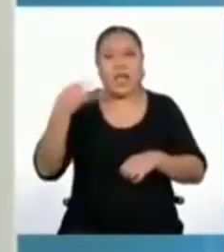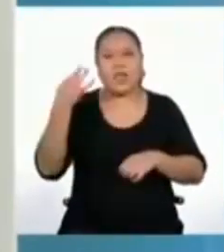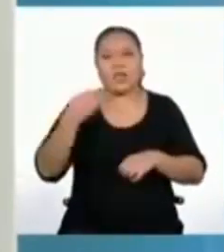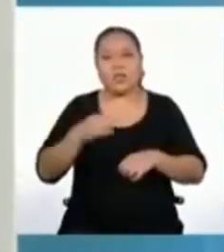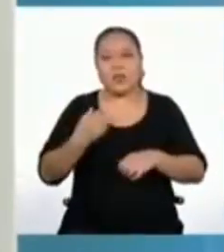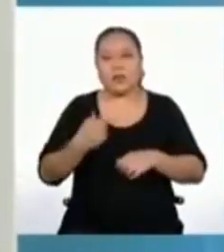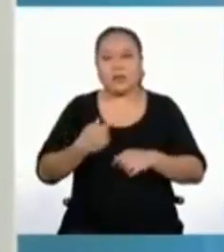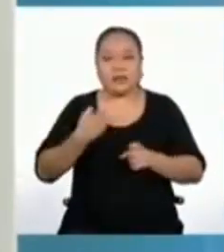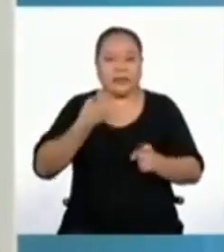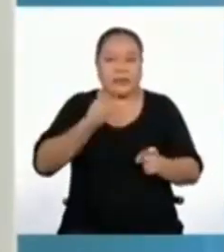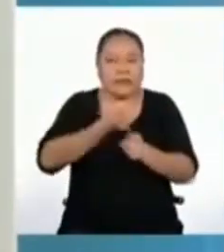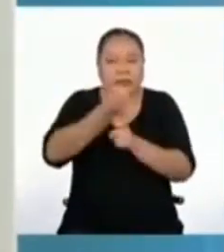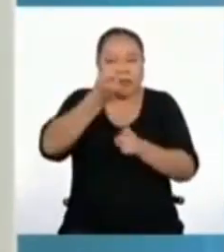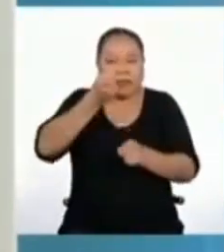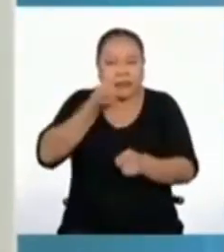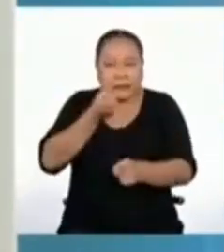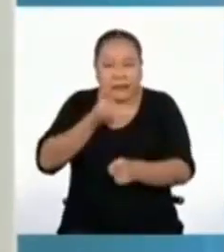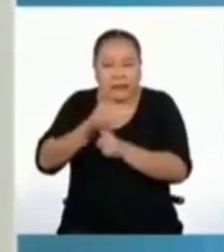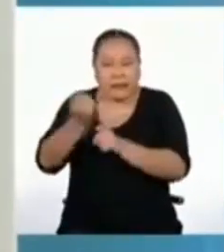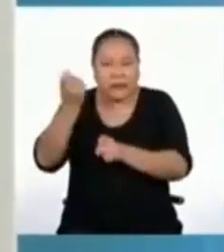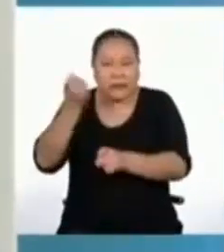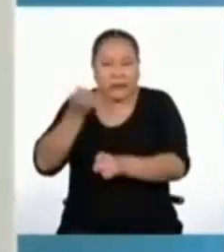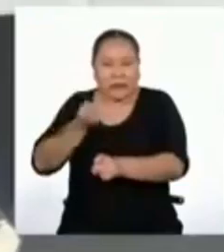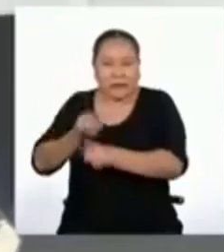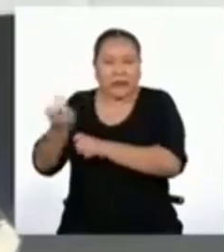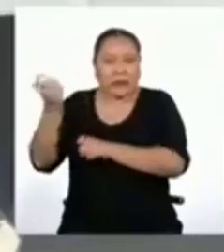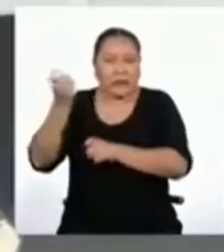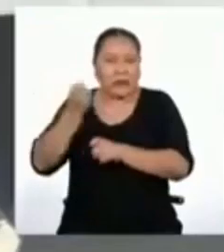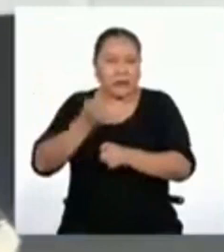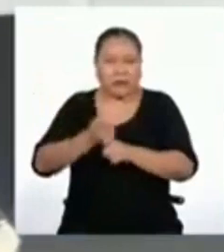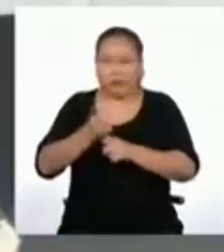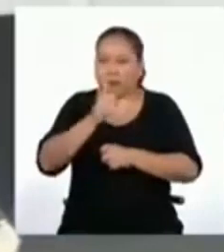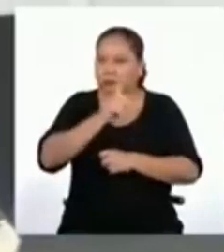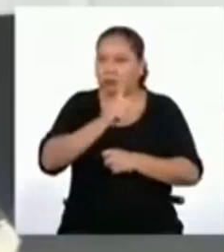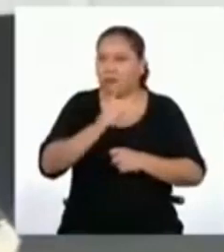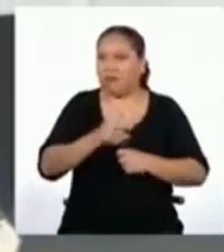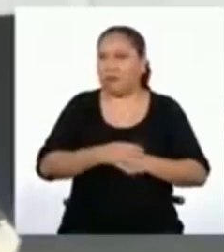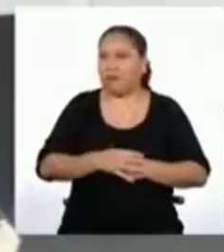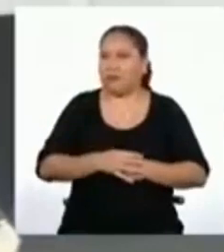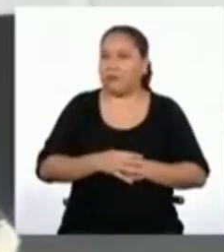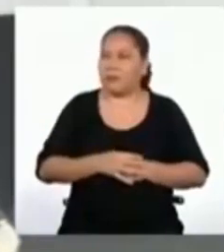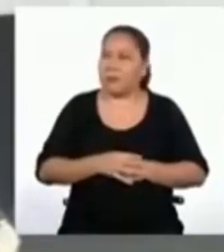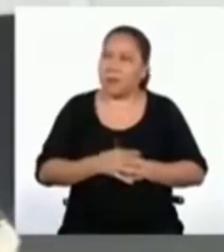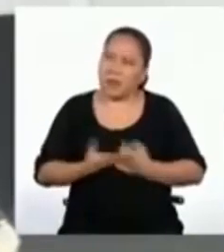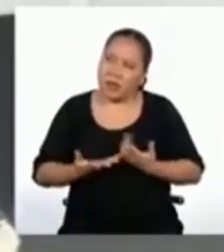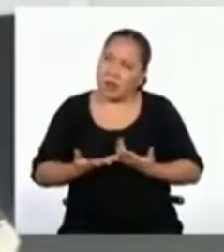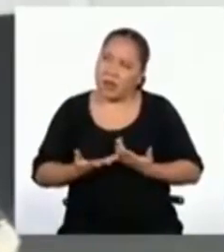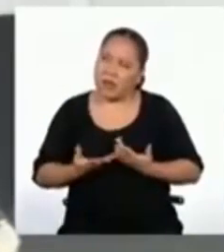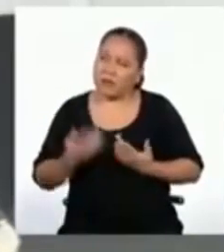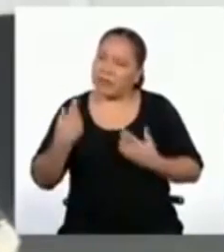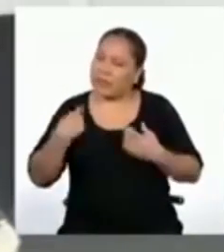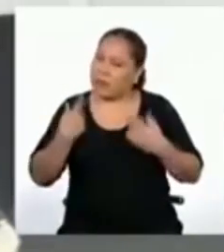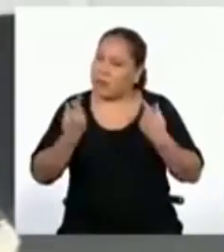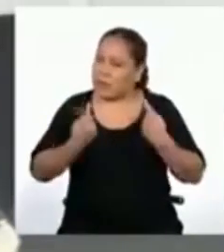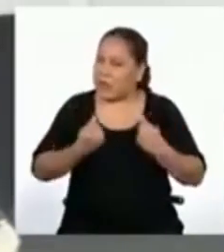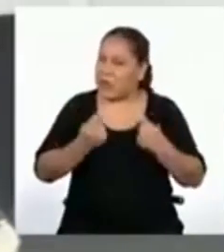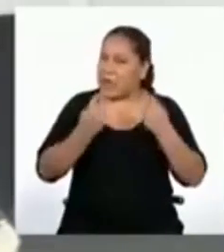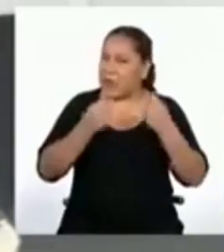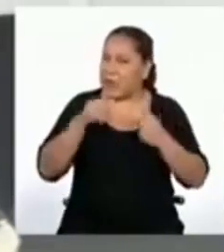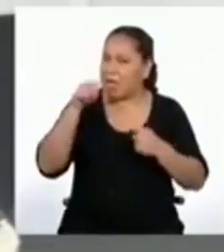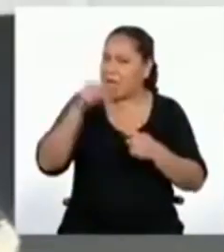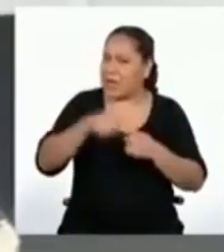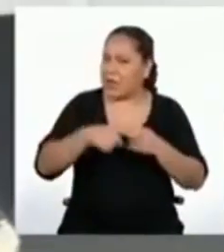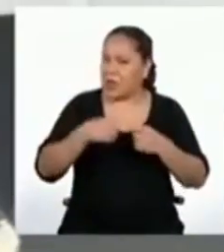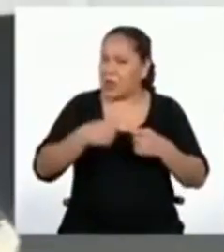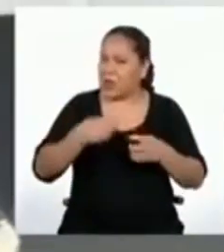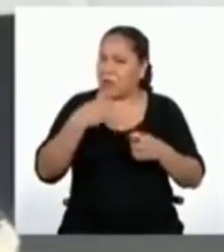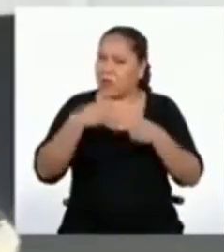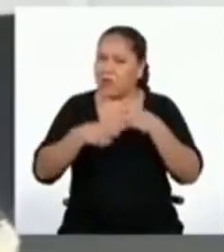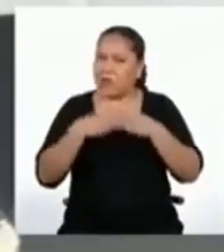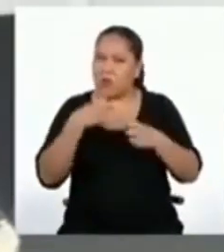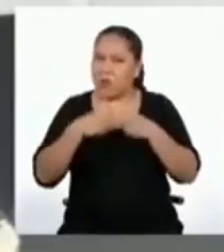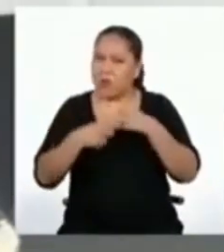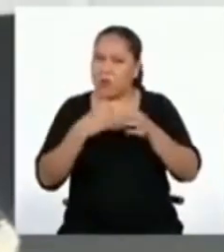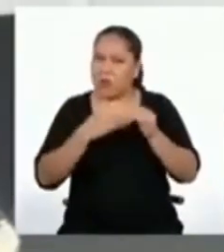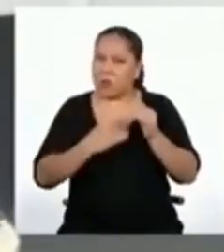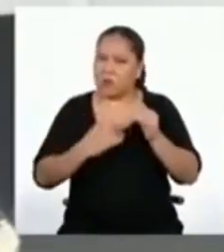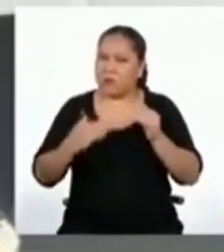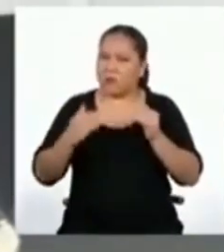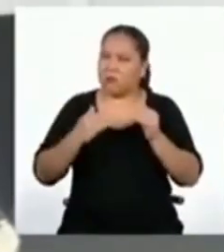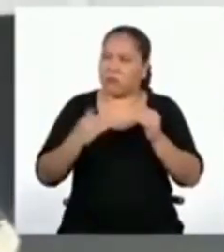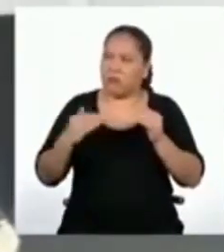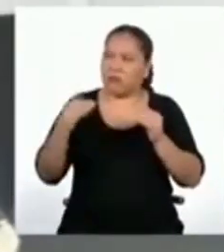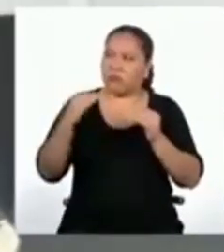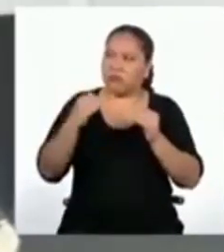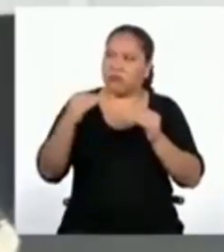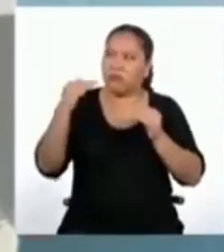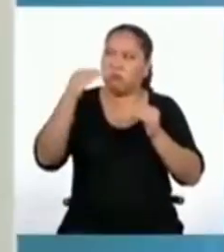sean hirientes los unos con los otros. Es decir, ¿debemos tratar de que esos conflictos no escalen hasta tener